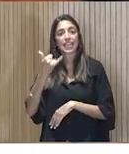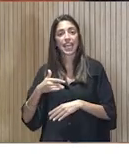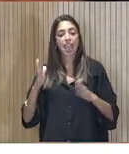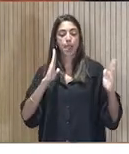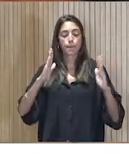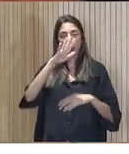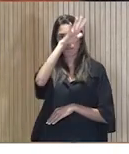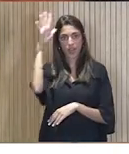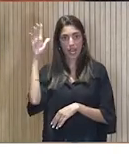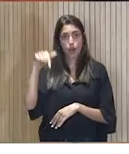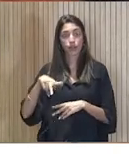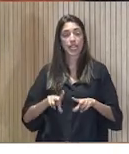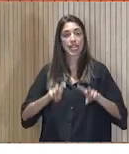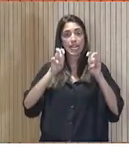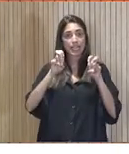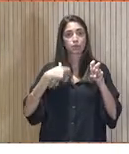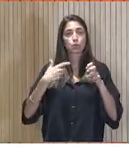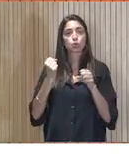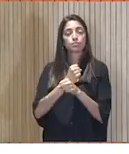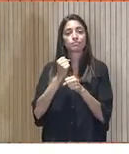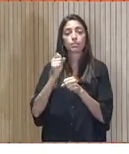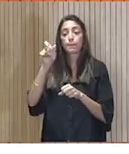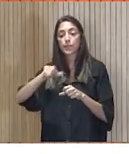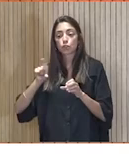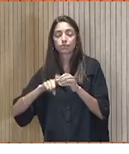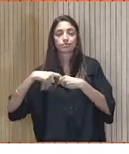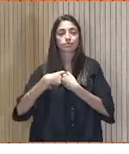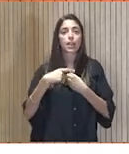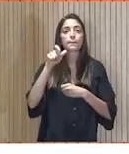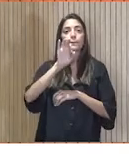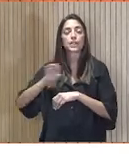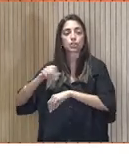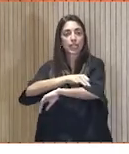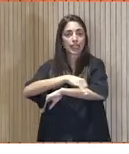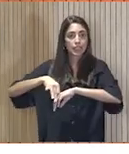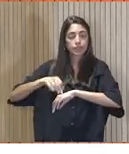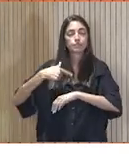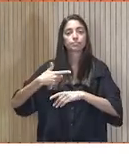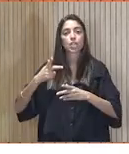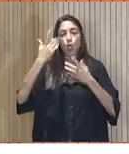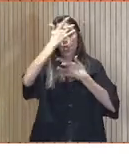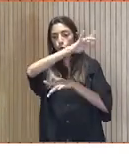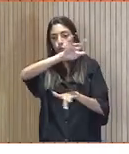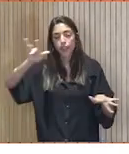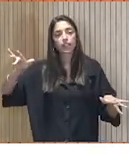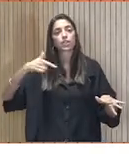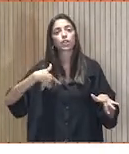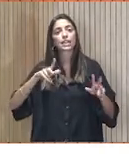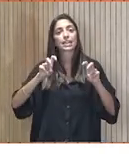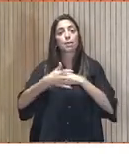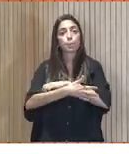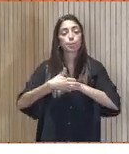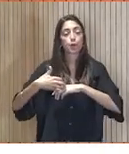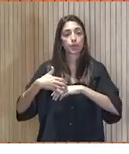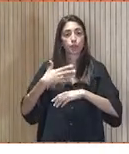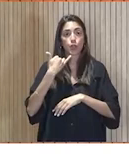en la que participan estudiantes de arquitectura de Universidad Politécnica, dirigida a aumentar la concienciación sobre la pobreza energética en